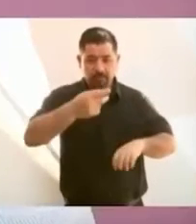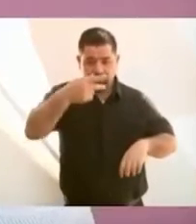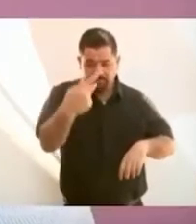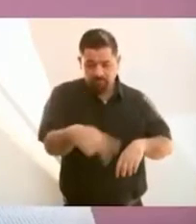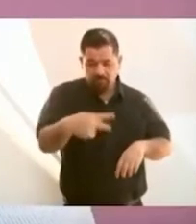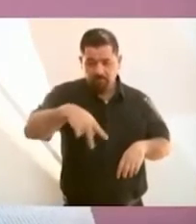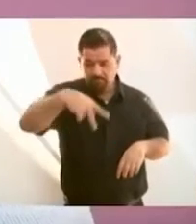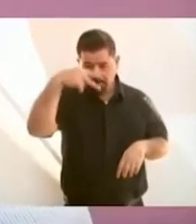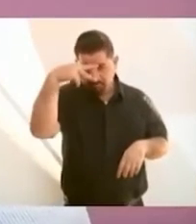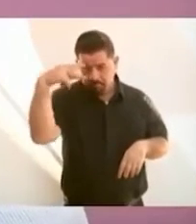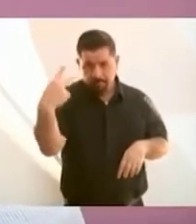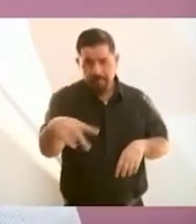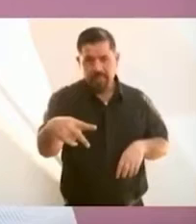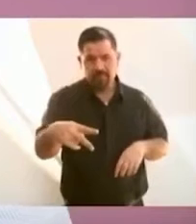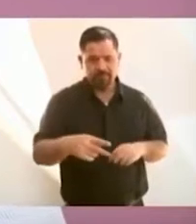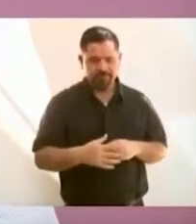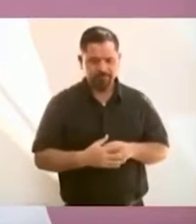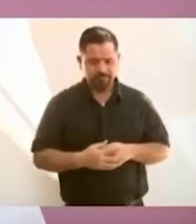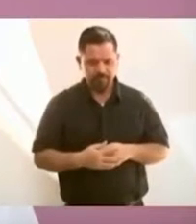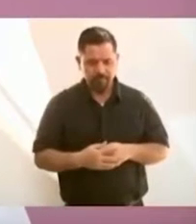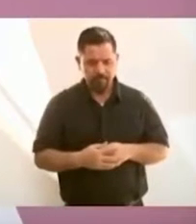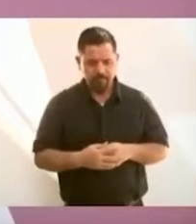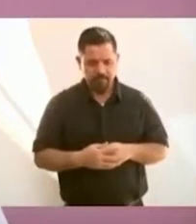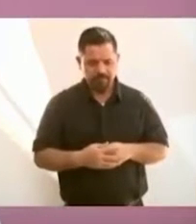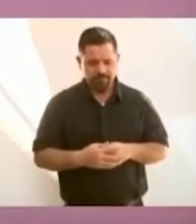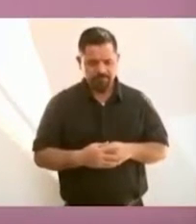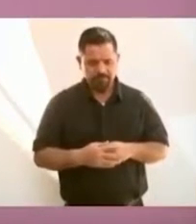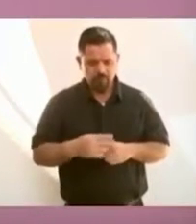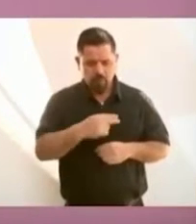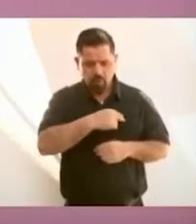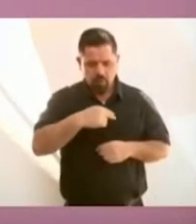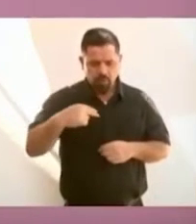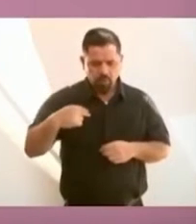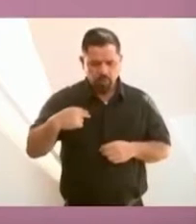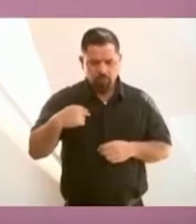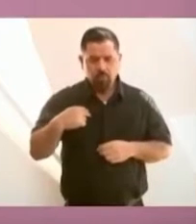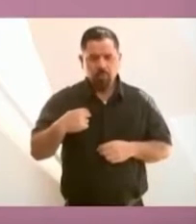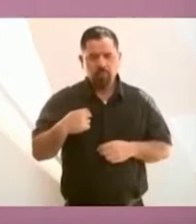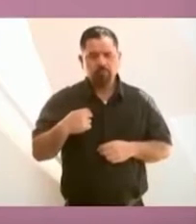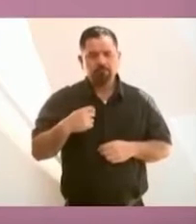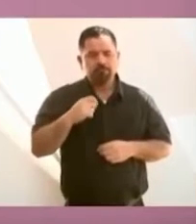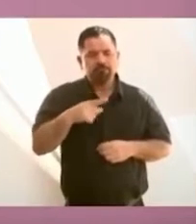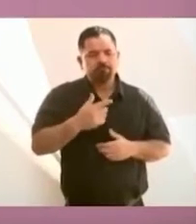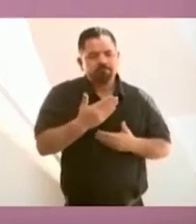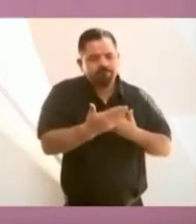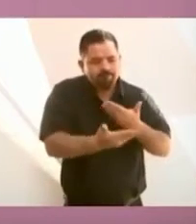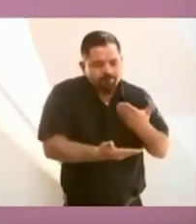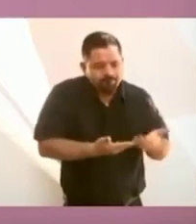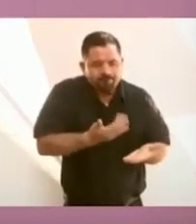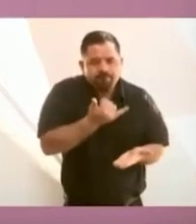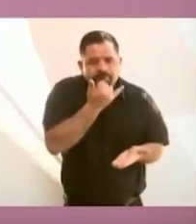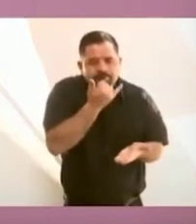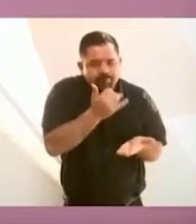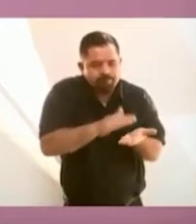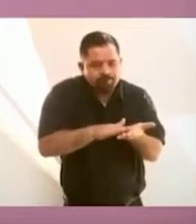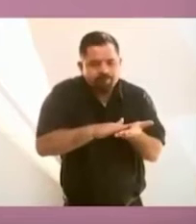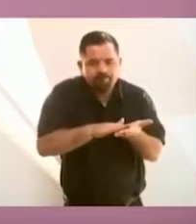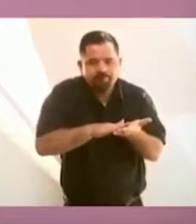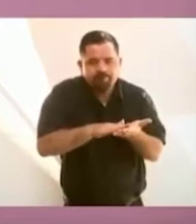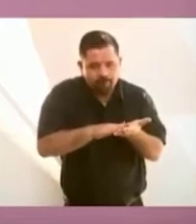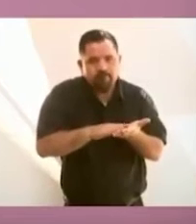Vamos a ofrecer perdón, vamos